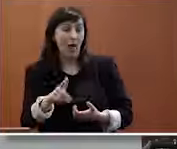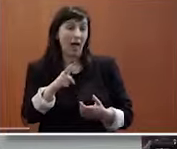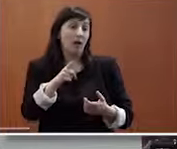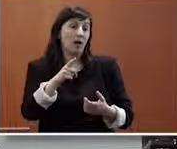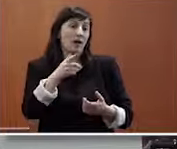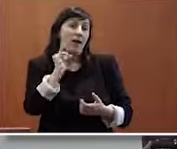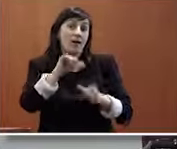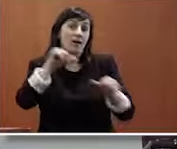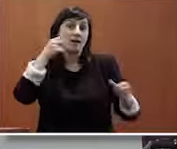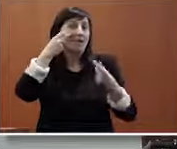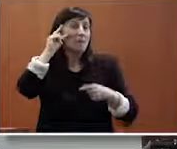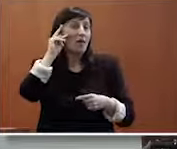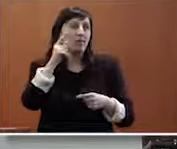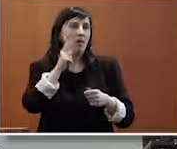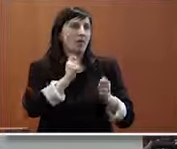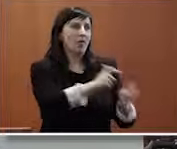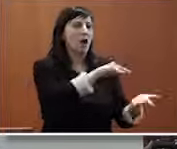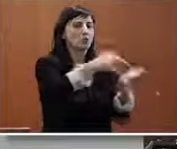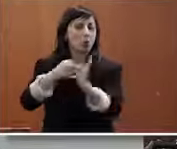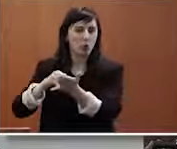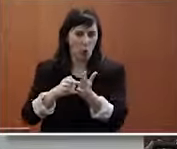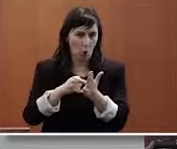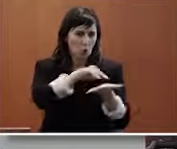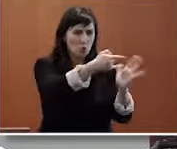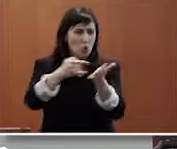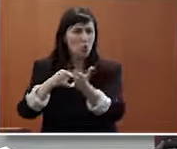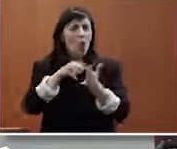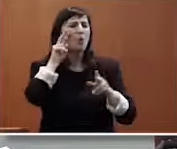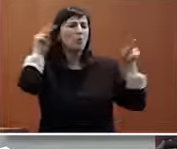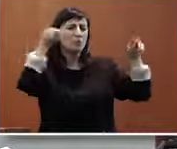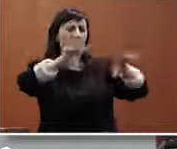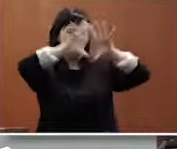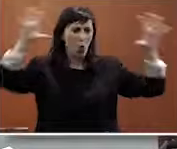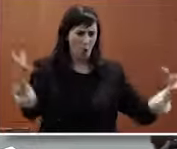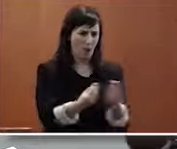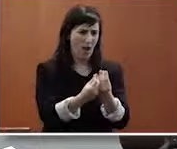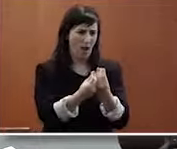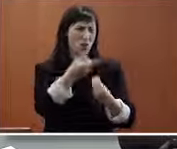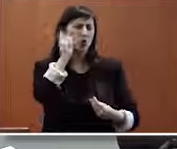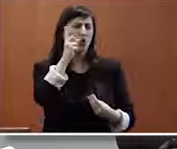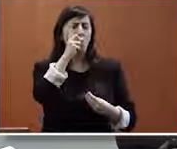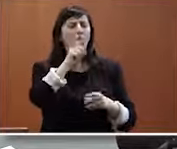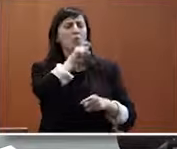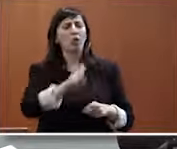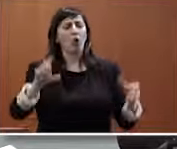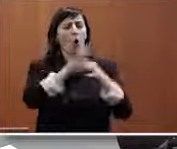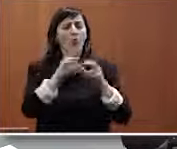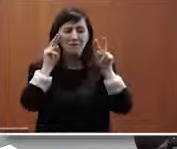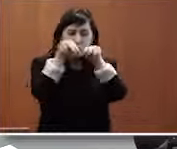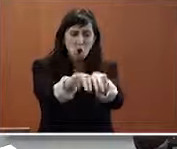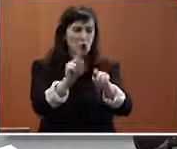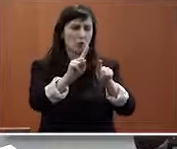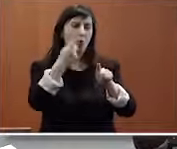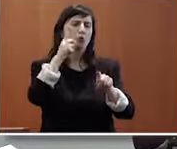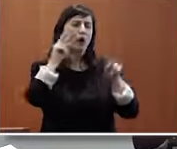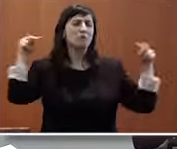soluciones al mundo de discapacidad desde esa visión poliédrica no solamente desde el trabajo en conjunto de una entidad como es la Fundación ONCE sino de ese trabajo que trata de